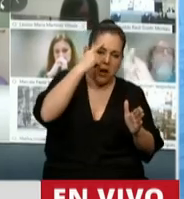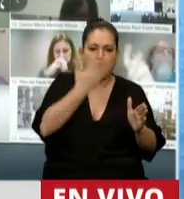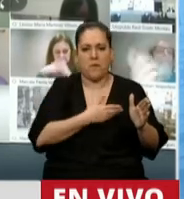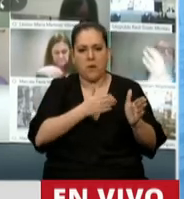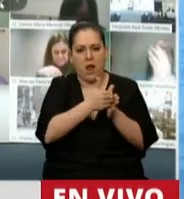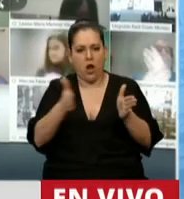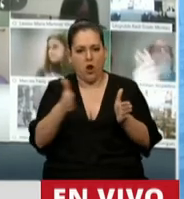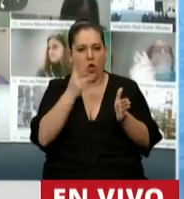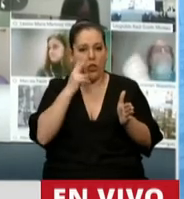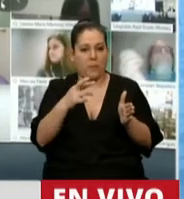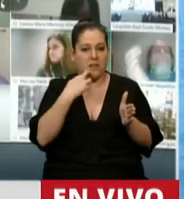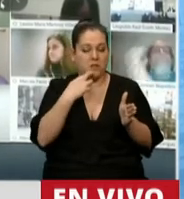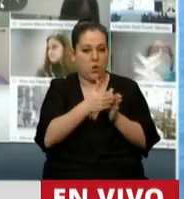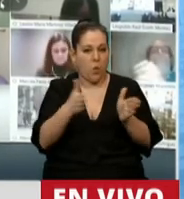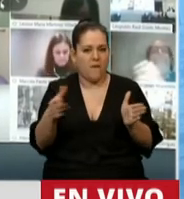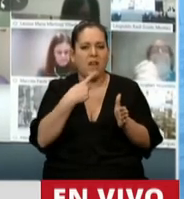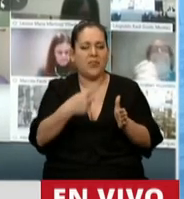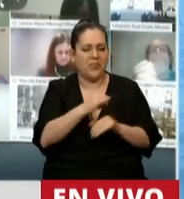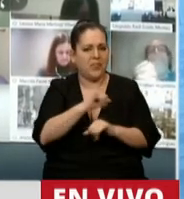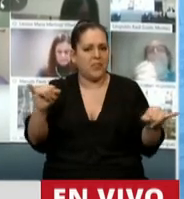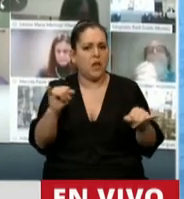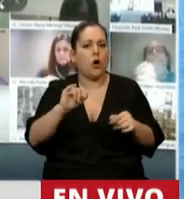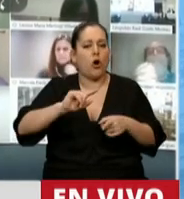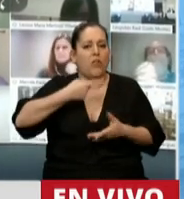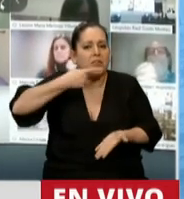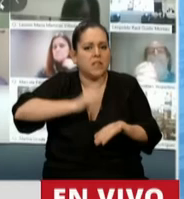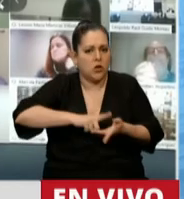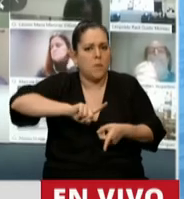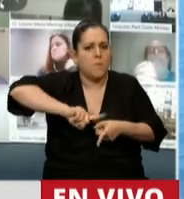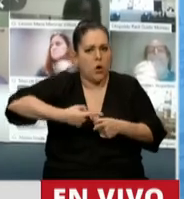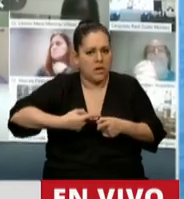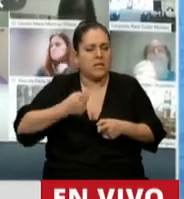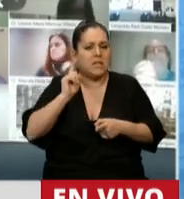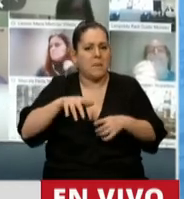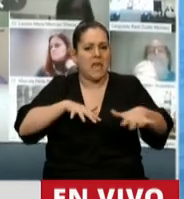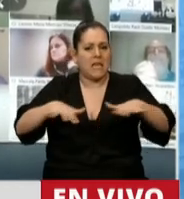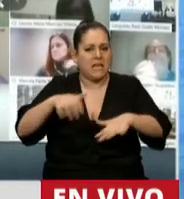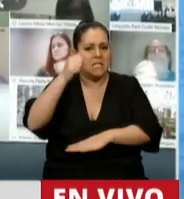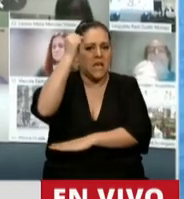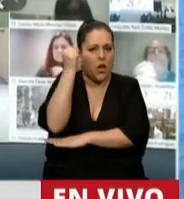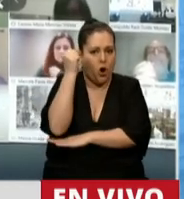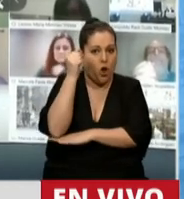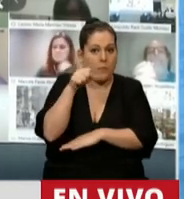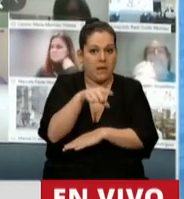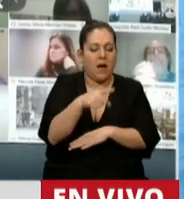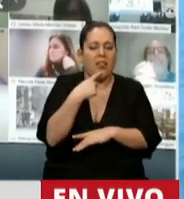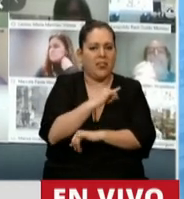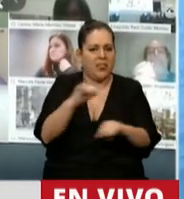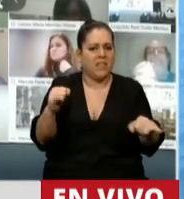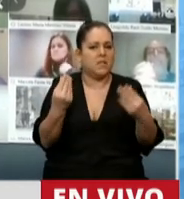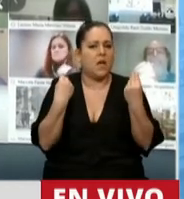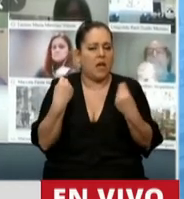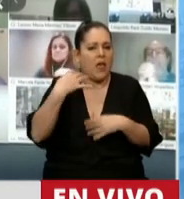cuando dice que las políticas económicas, incluso en las crisis económicas y financieras, tienen que ir